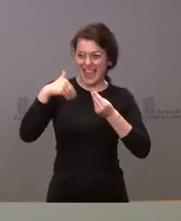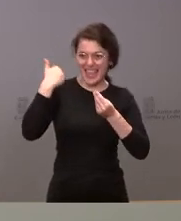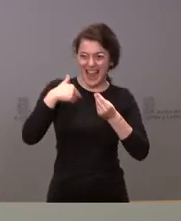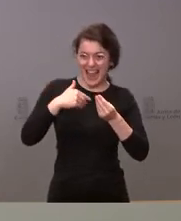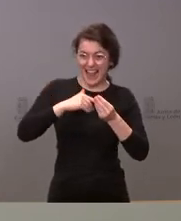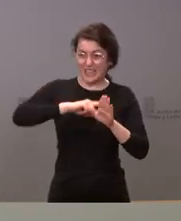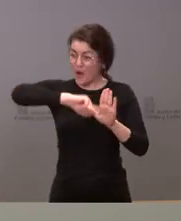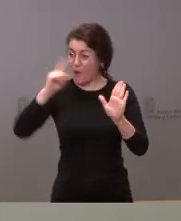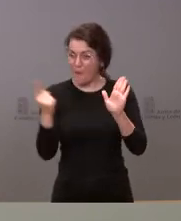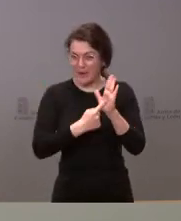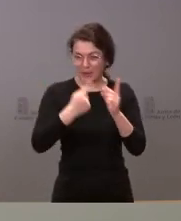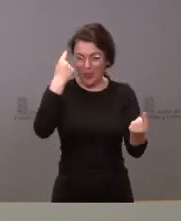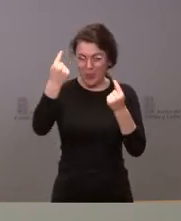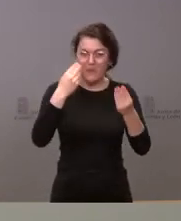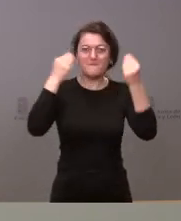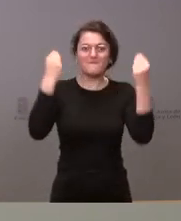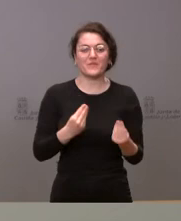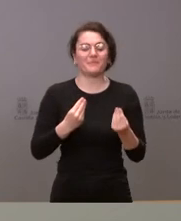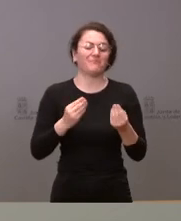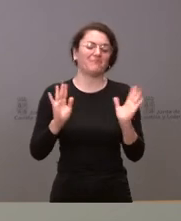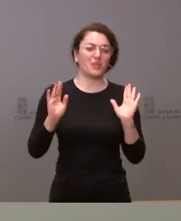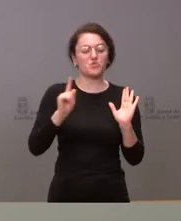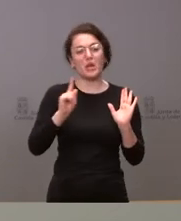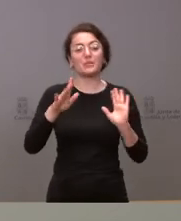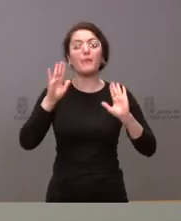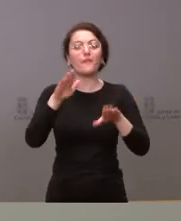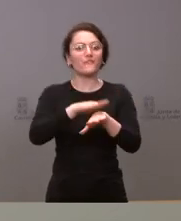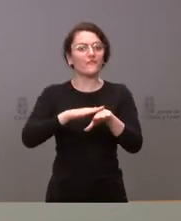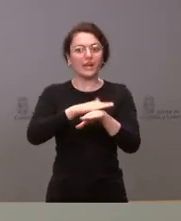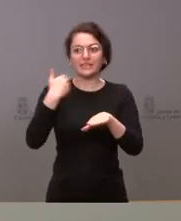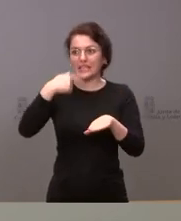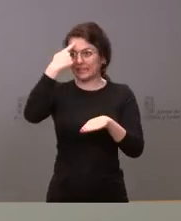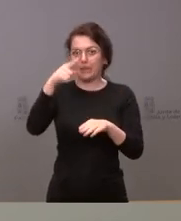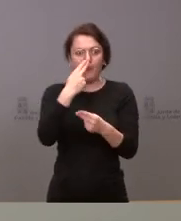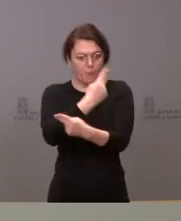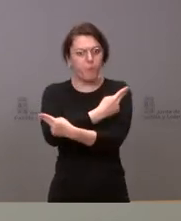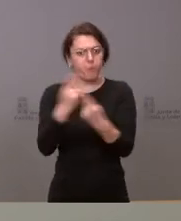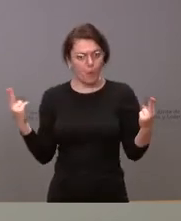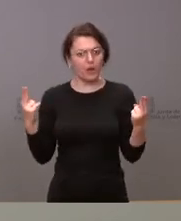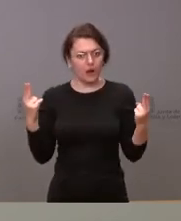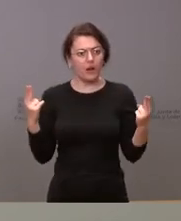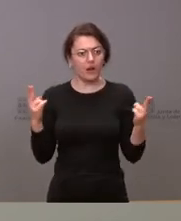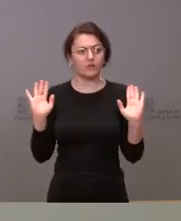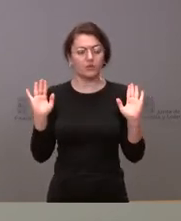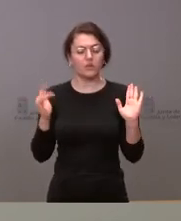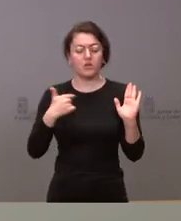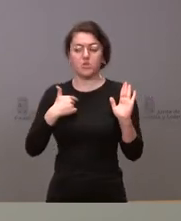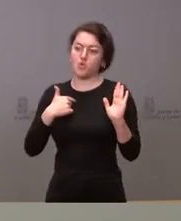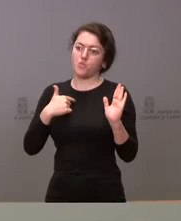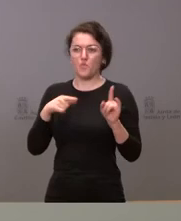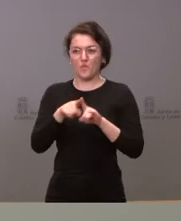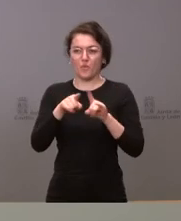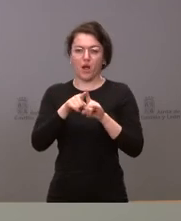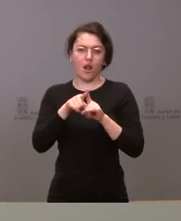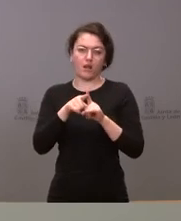cuatro años pero la base es la que ustedes conocen y es pública y en todo caso yo tampoco sobre este asunto querría dilatarme más